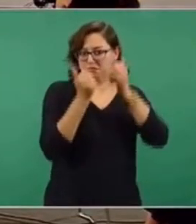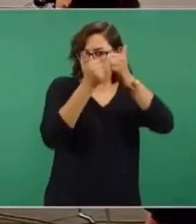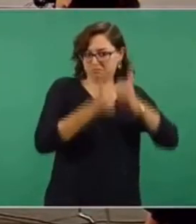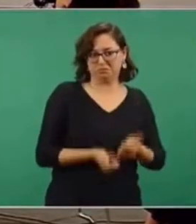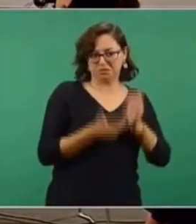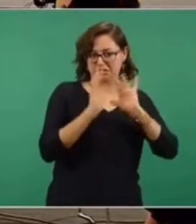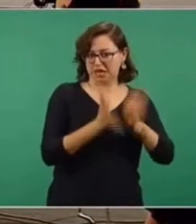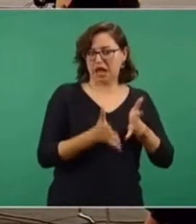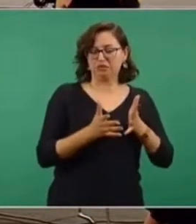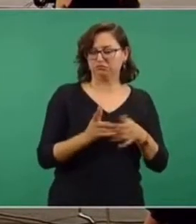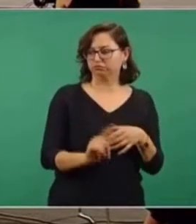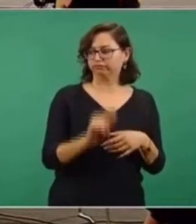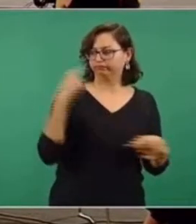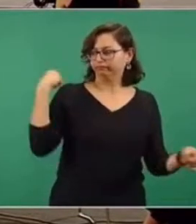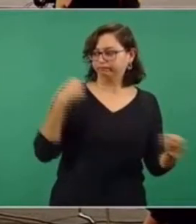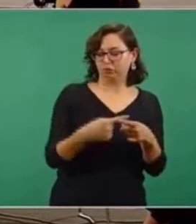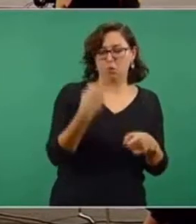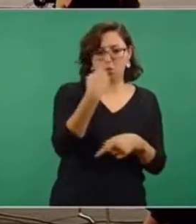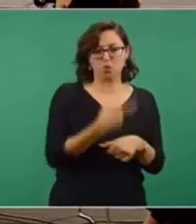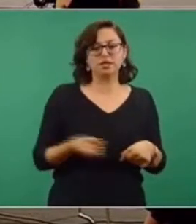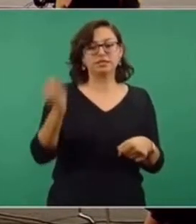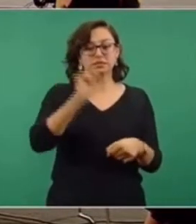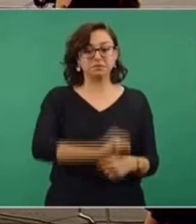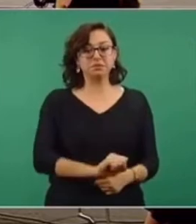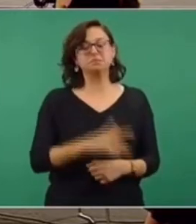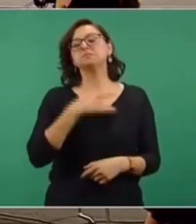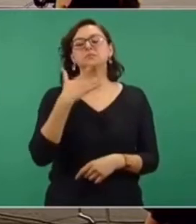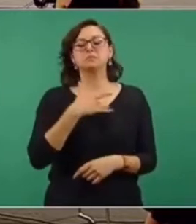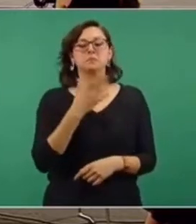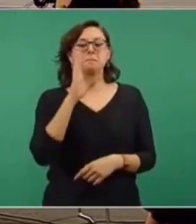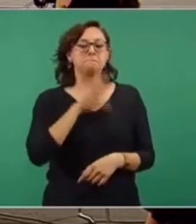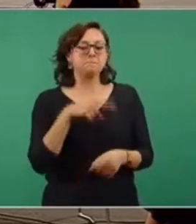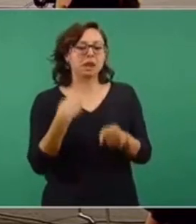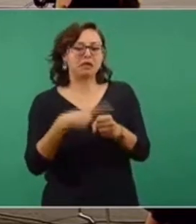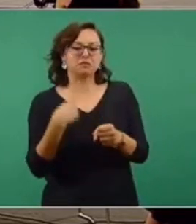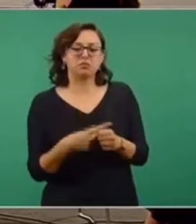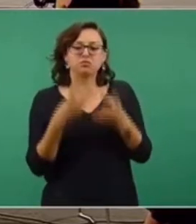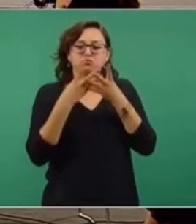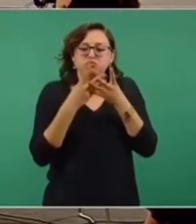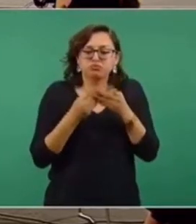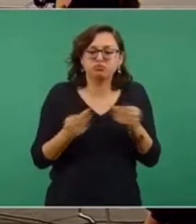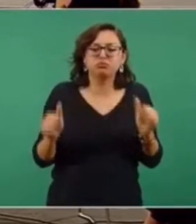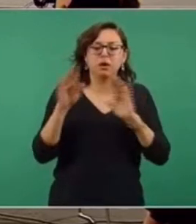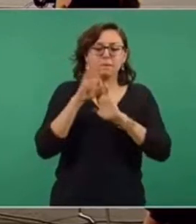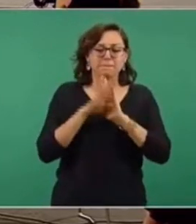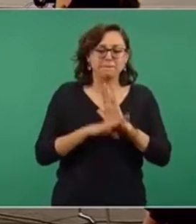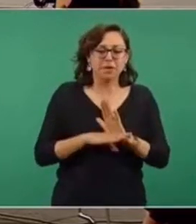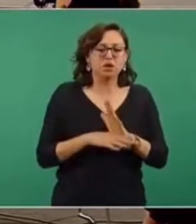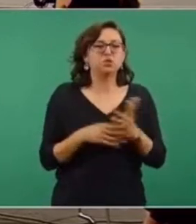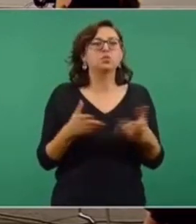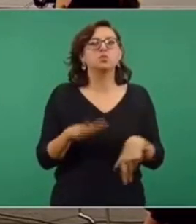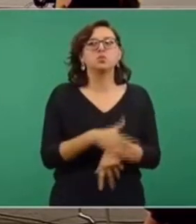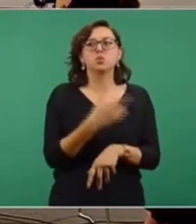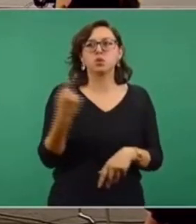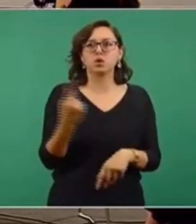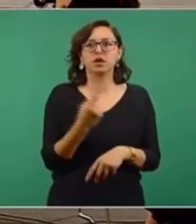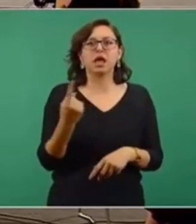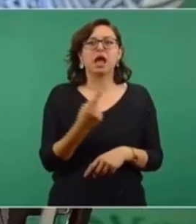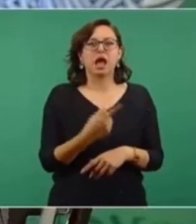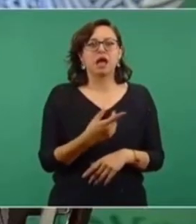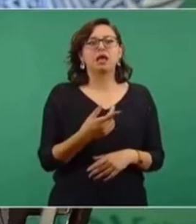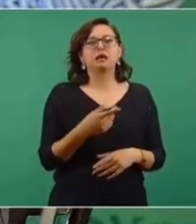cada vez con menos síntomas. Al final tenía algunos síntomas todavía residuales,